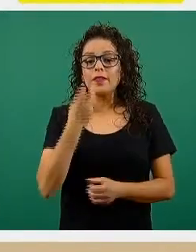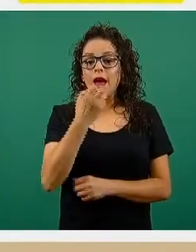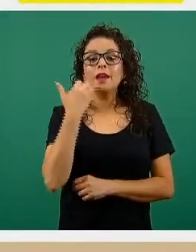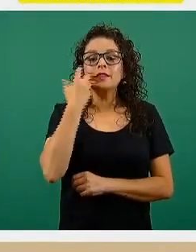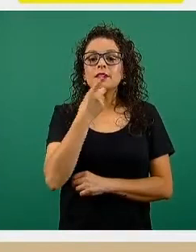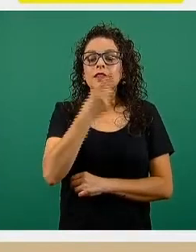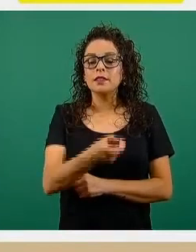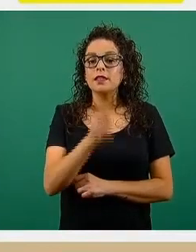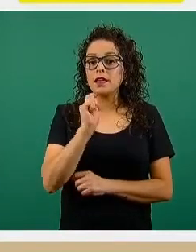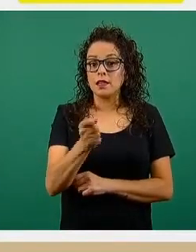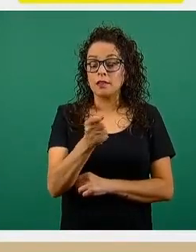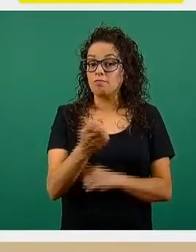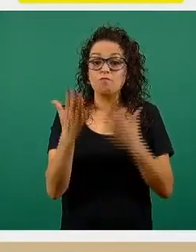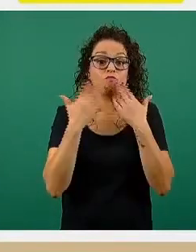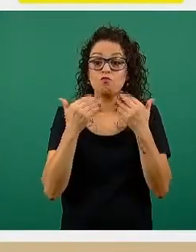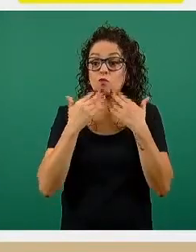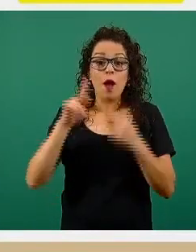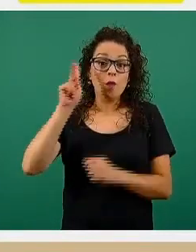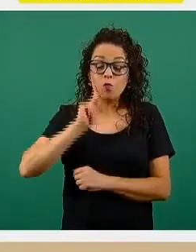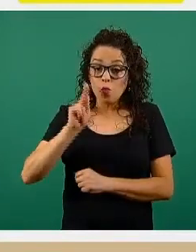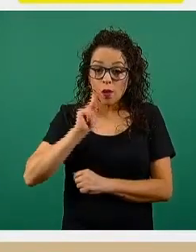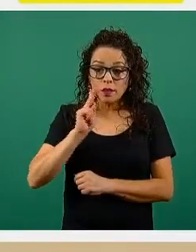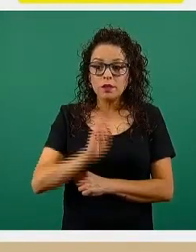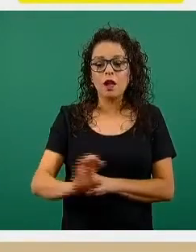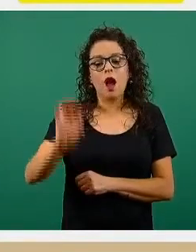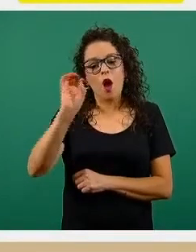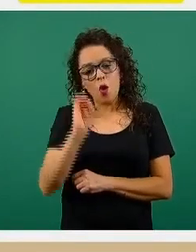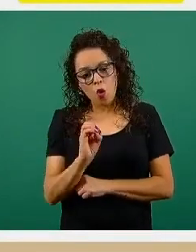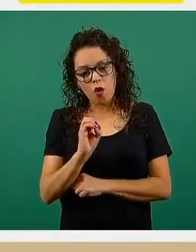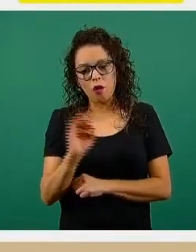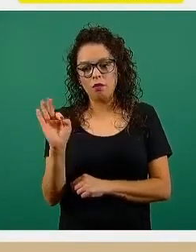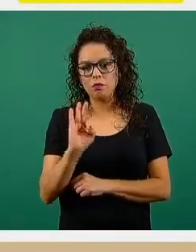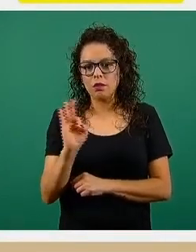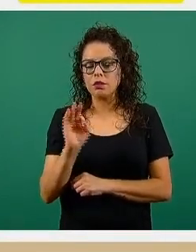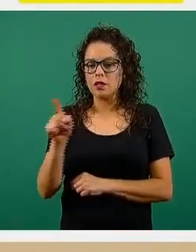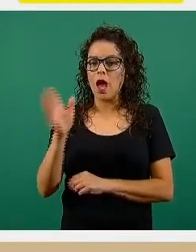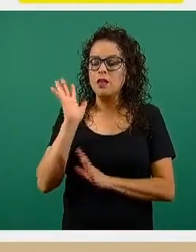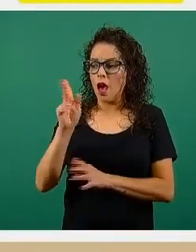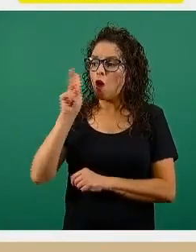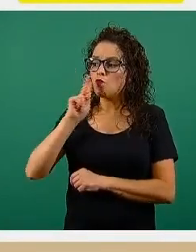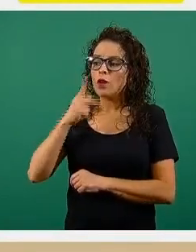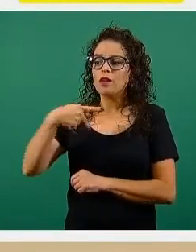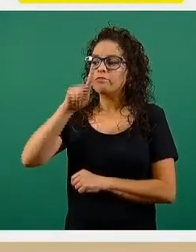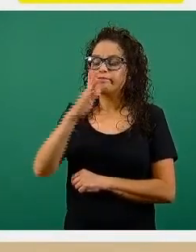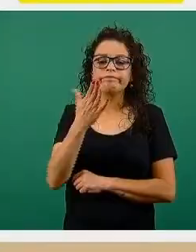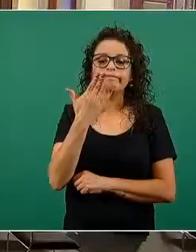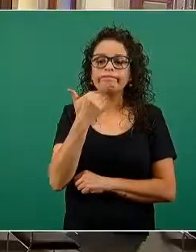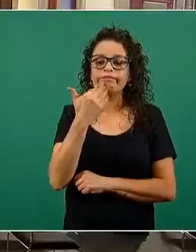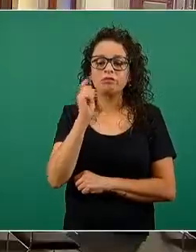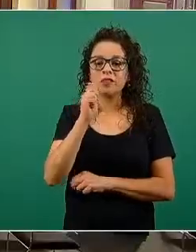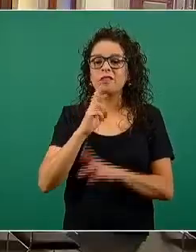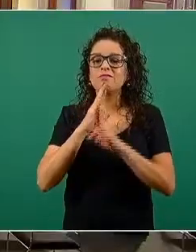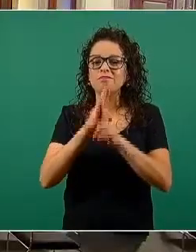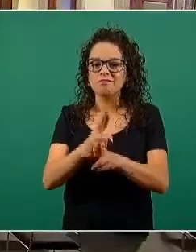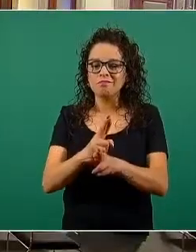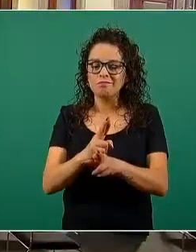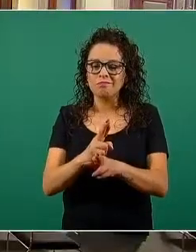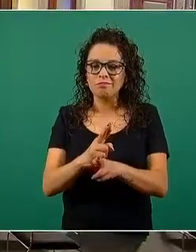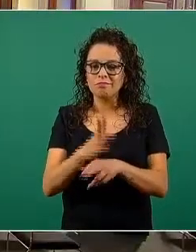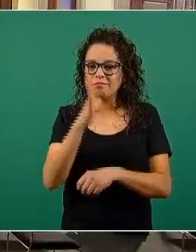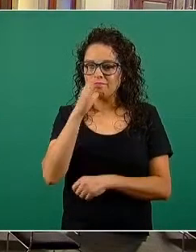casos, ya sea que no se tomó muestra o que tenían una muestra que al final no se obtieron resultados. La siguiente, por favor.